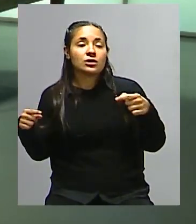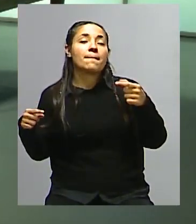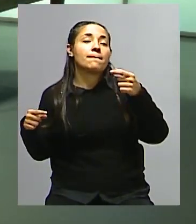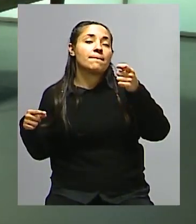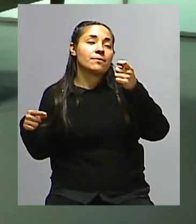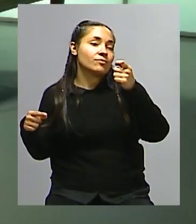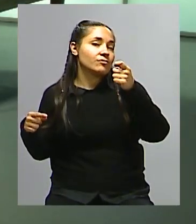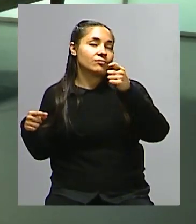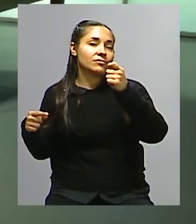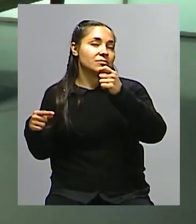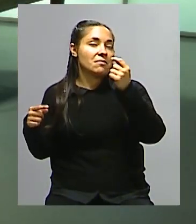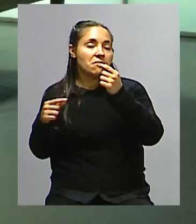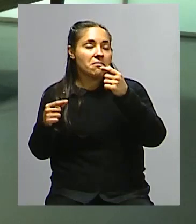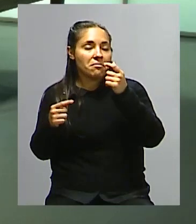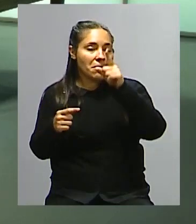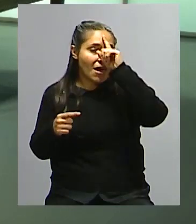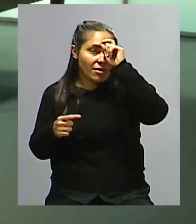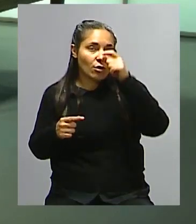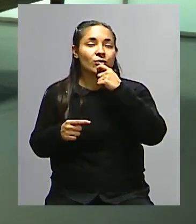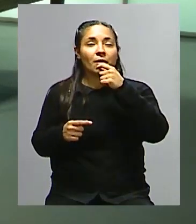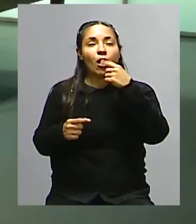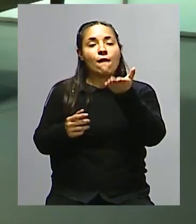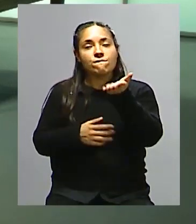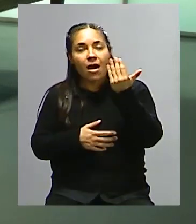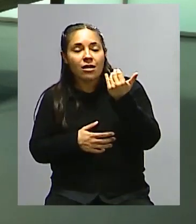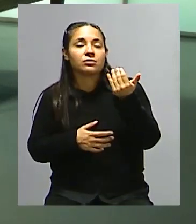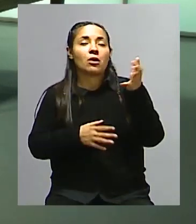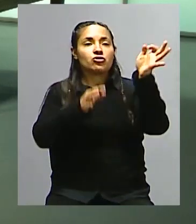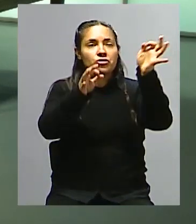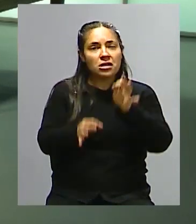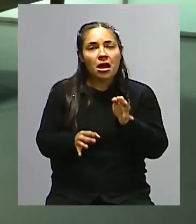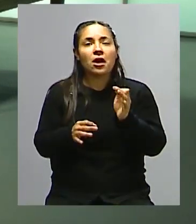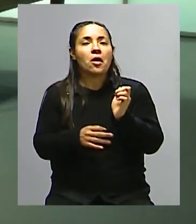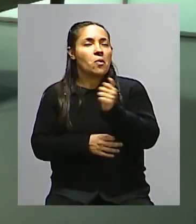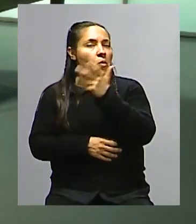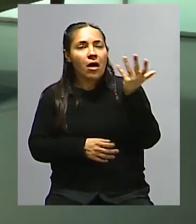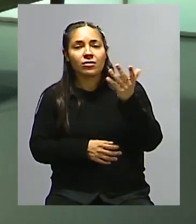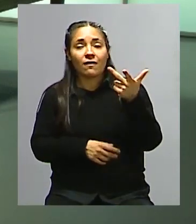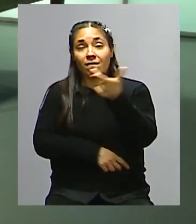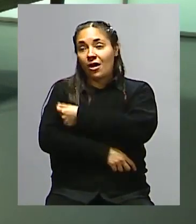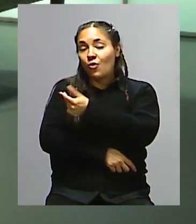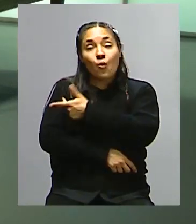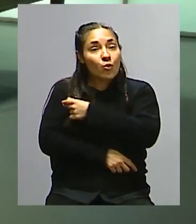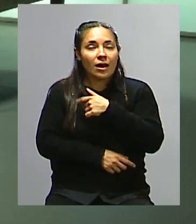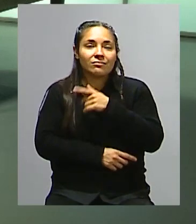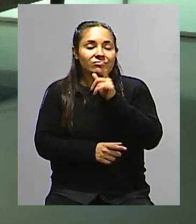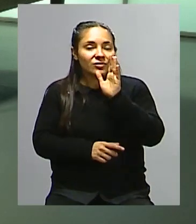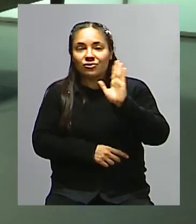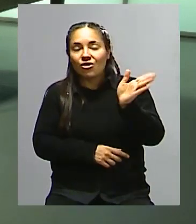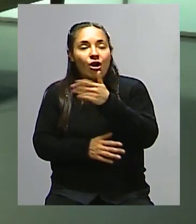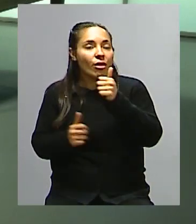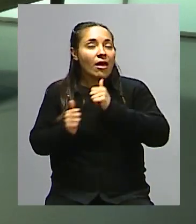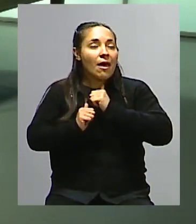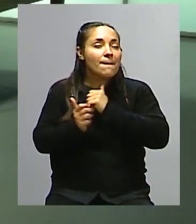en el terreno es cuando uno siente y si faltan, no faltan, ¿cuánto tiempo tarda en llegar? Digo, lo vivimos todo el mundo con la vacuna, fue un tema de opinión pública a nivel mundial,